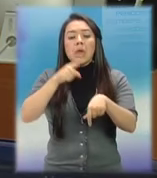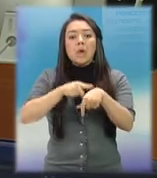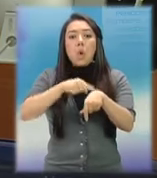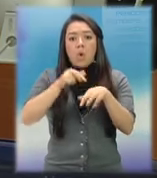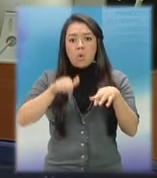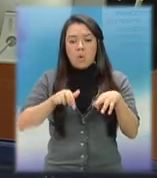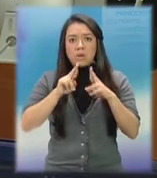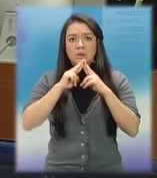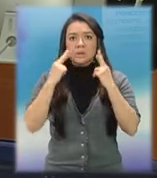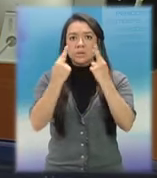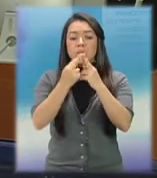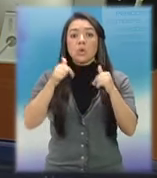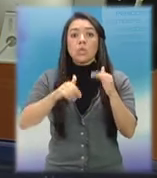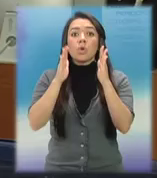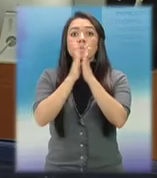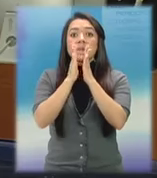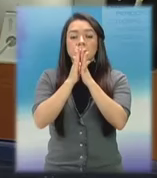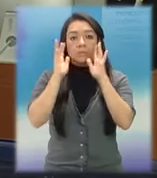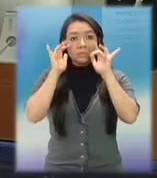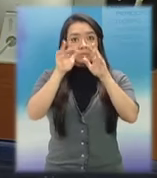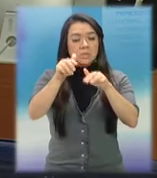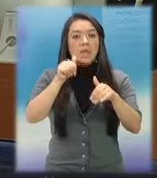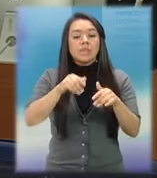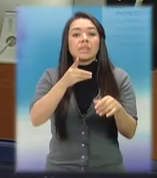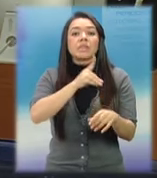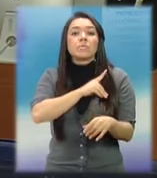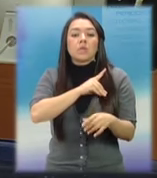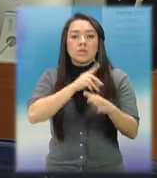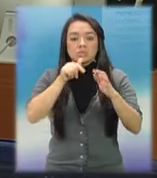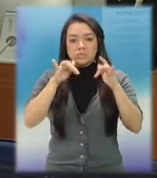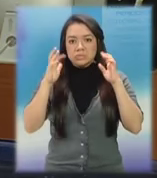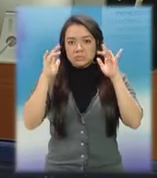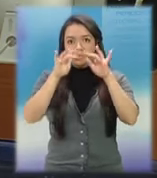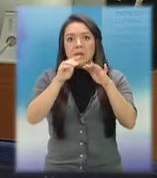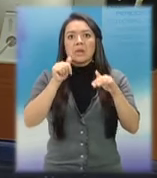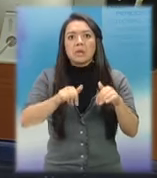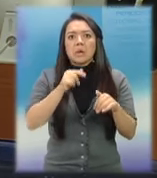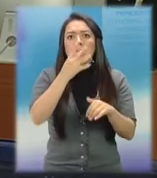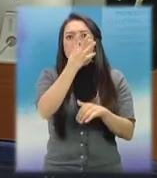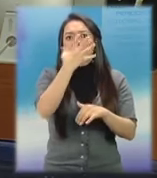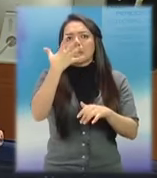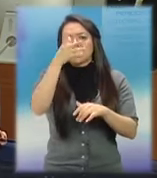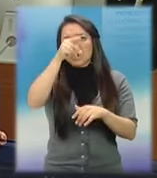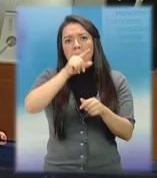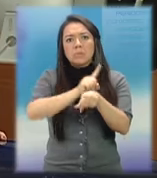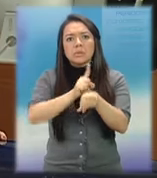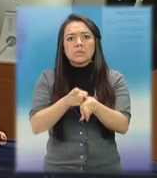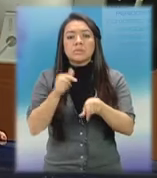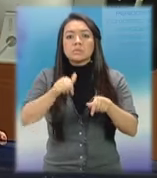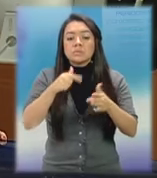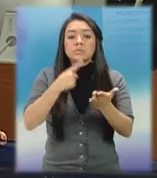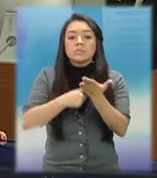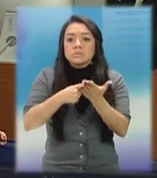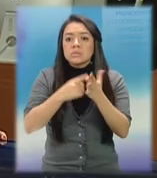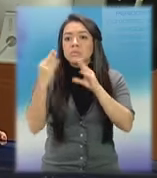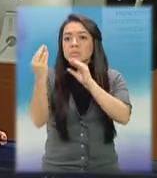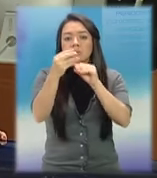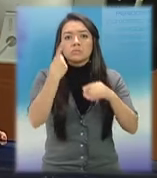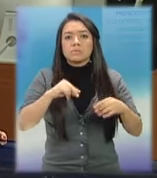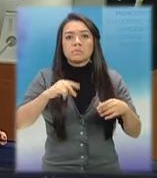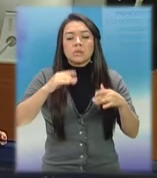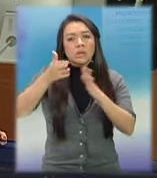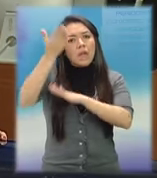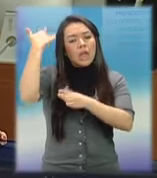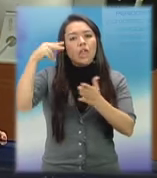programada para este domingo. Los diputados discutieron 45 minutos únicamente sobre la prórroga del estado de calamidad a raíz del